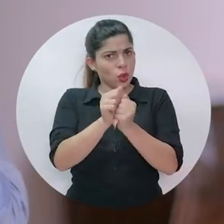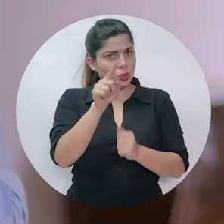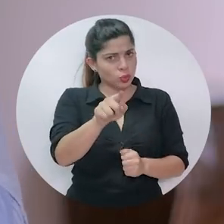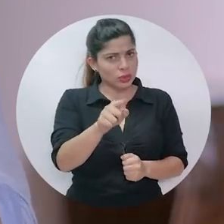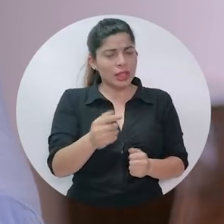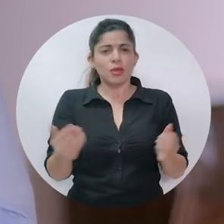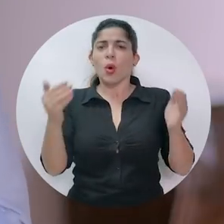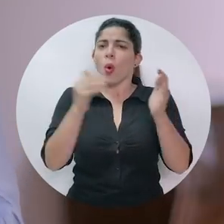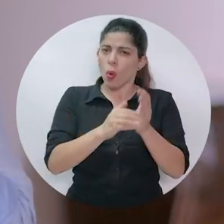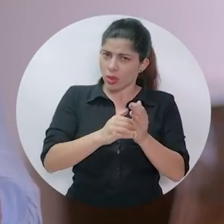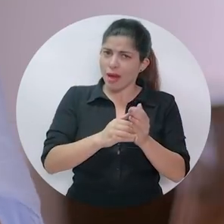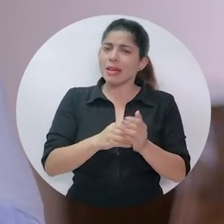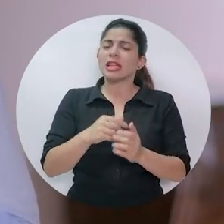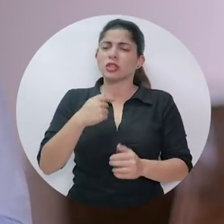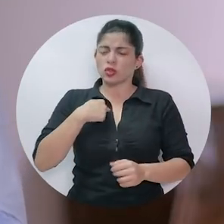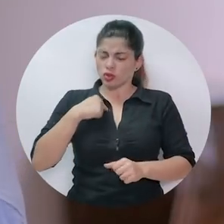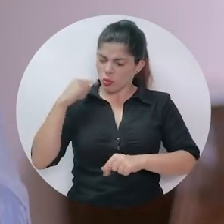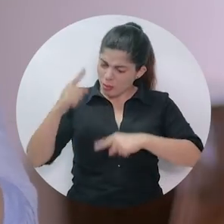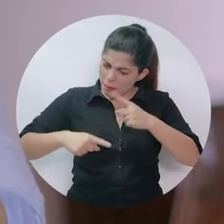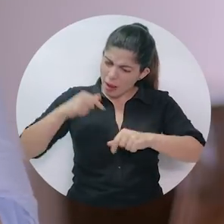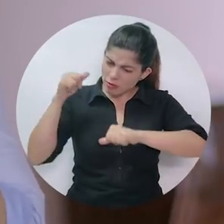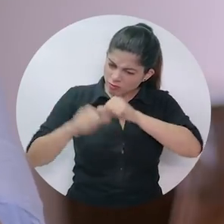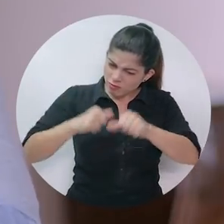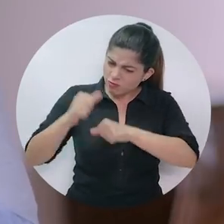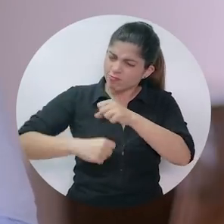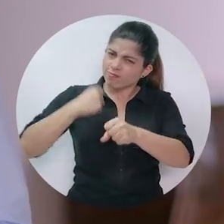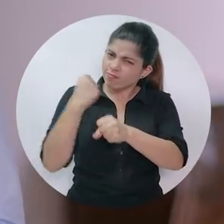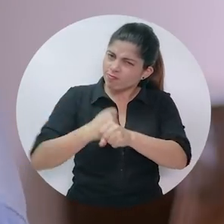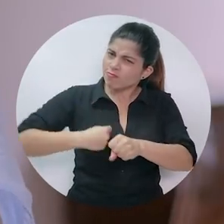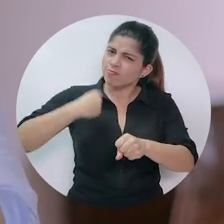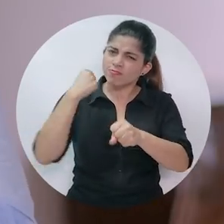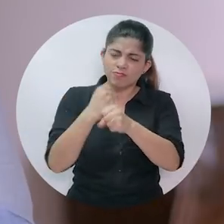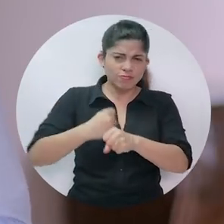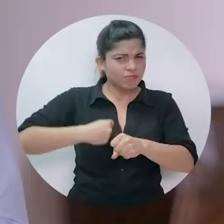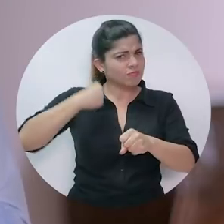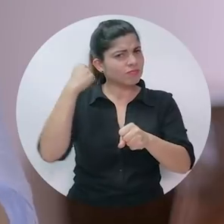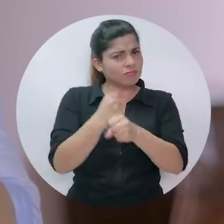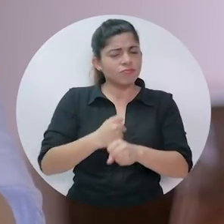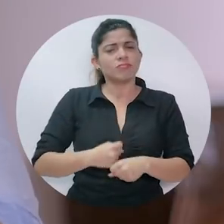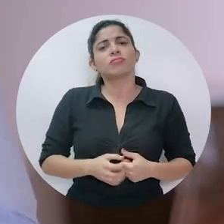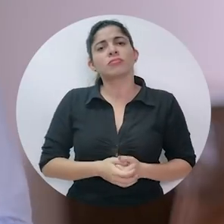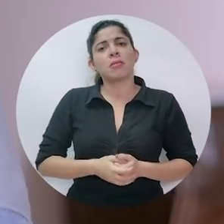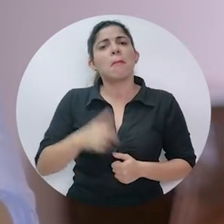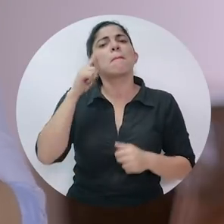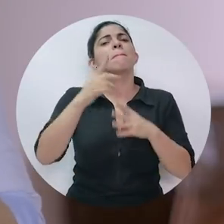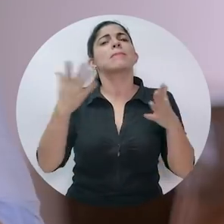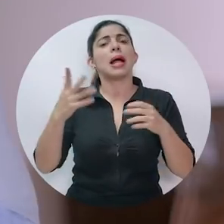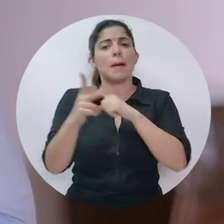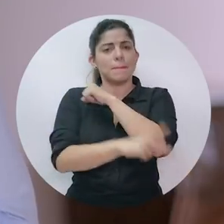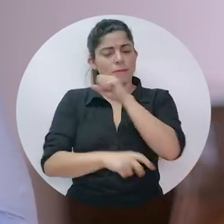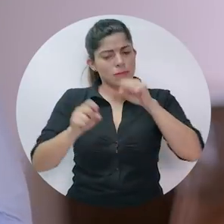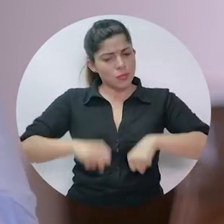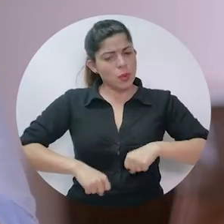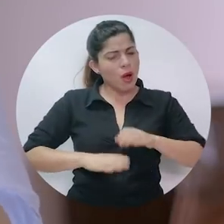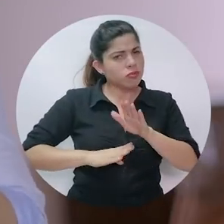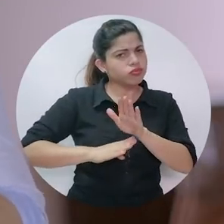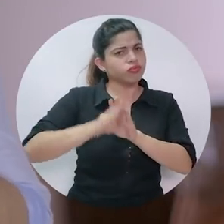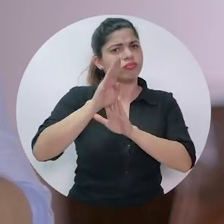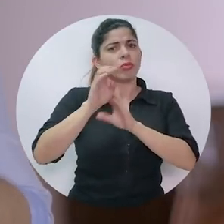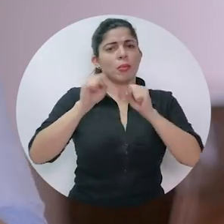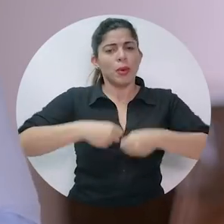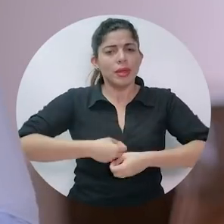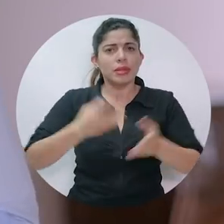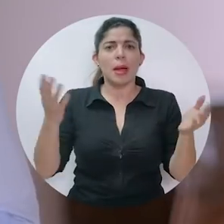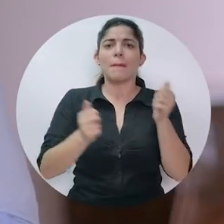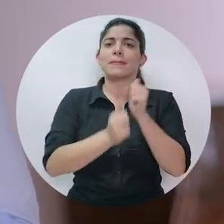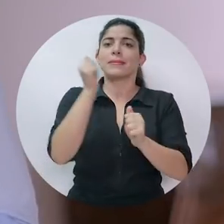comprometo con usted una vez más y con todo mi empeño a trabajar, trabajar y trabajar para que este país